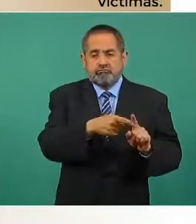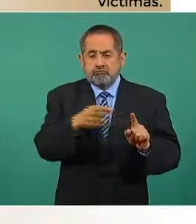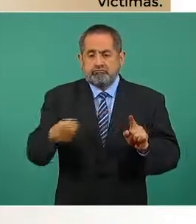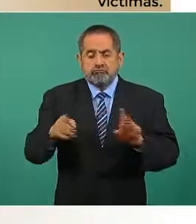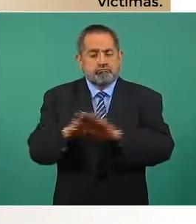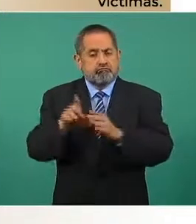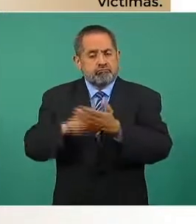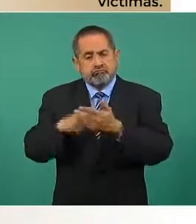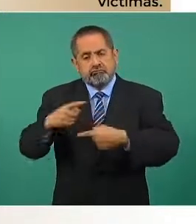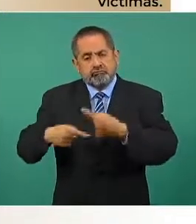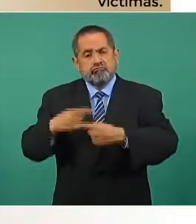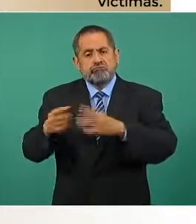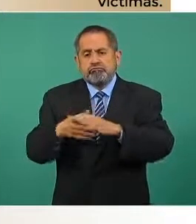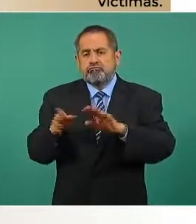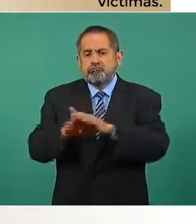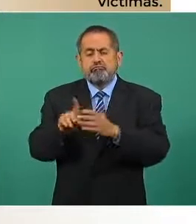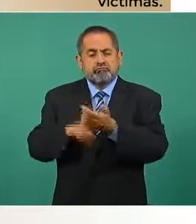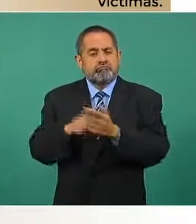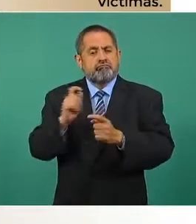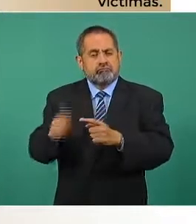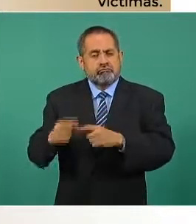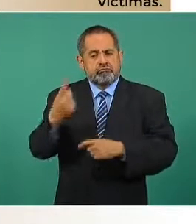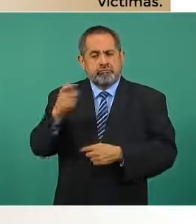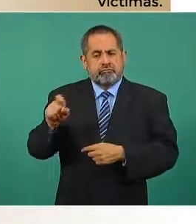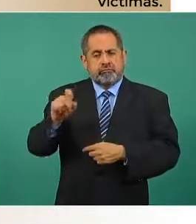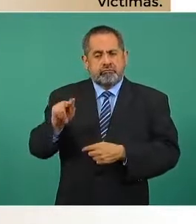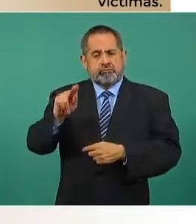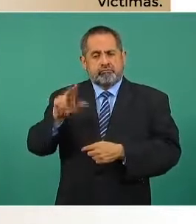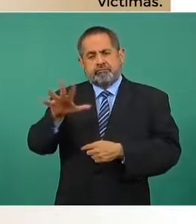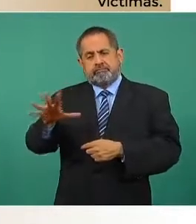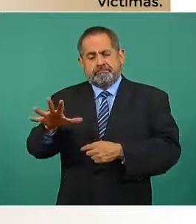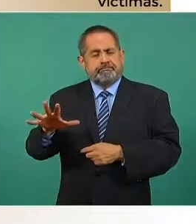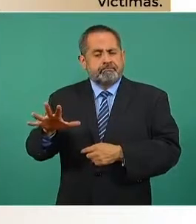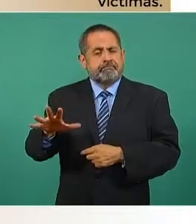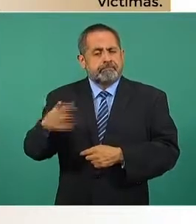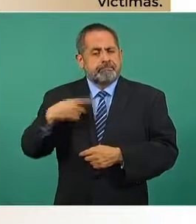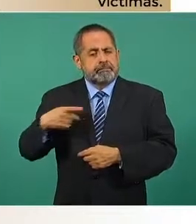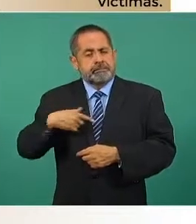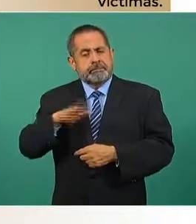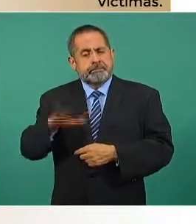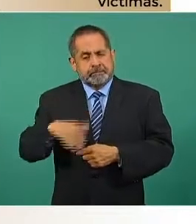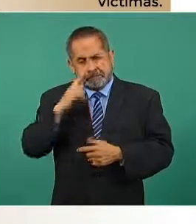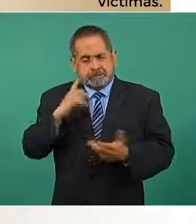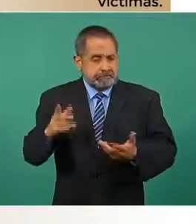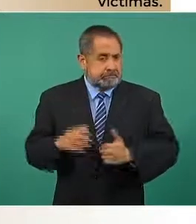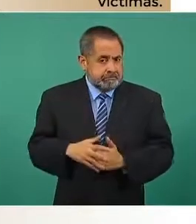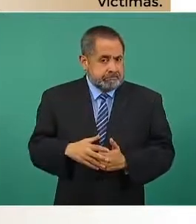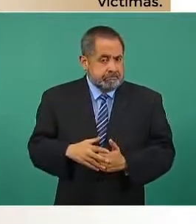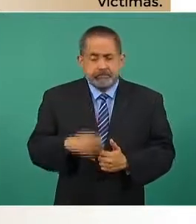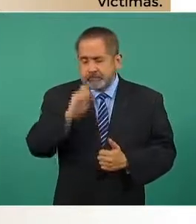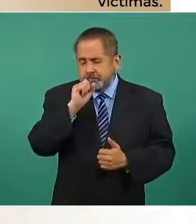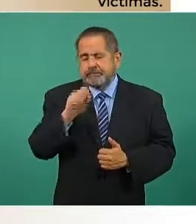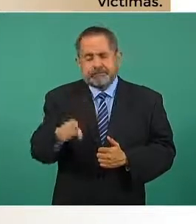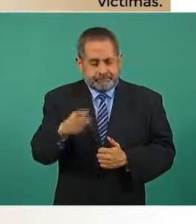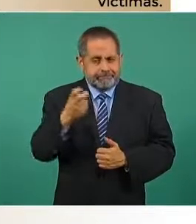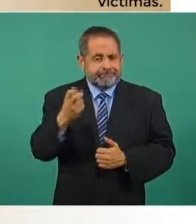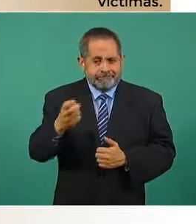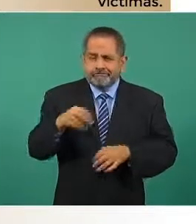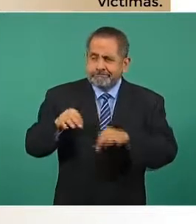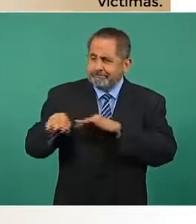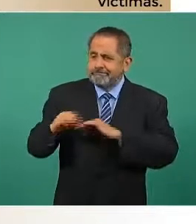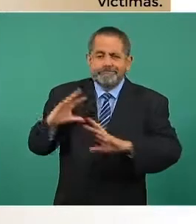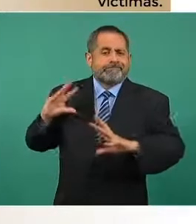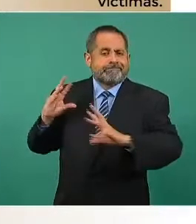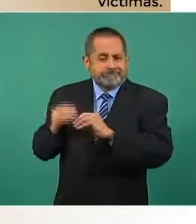se registró un máximo histórico de ciento ochenta y cinco víctimas esto también es parte del trabajo